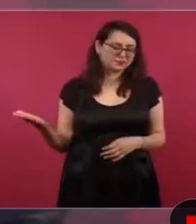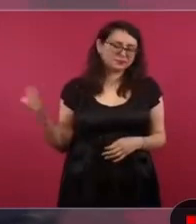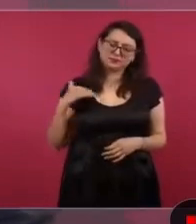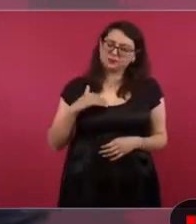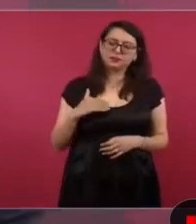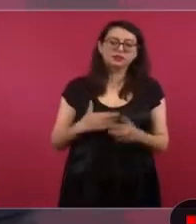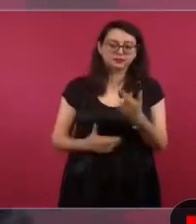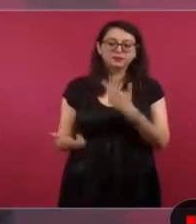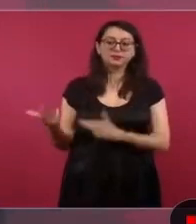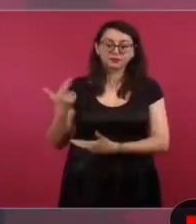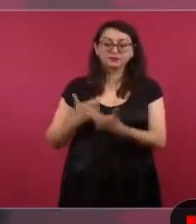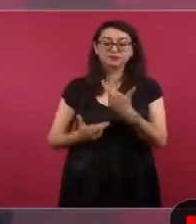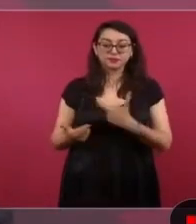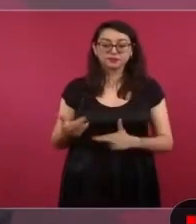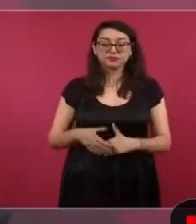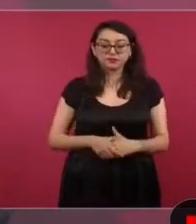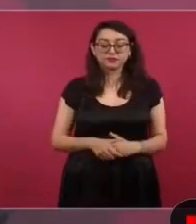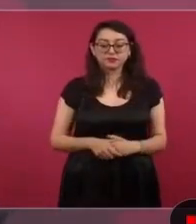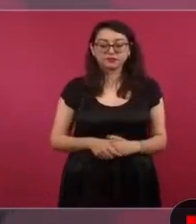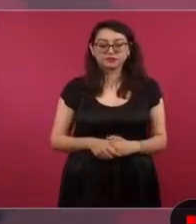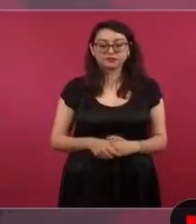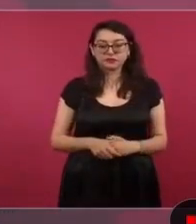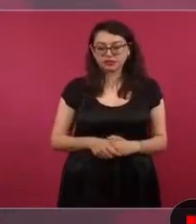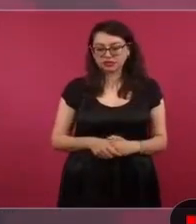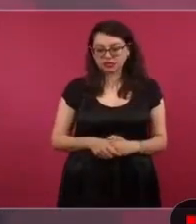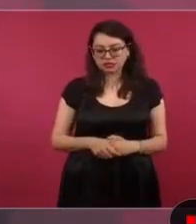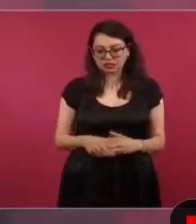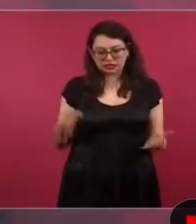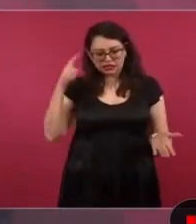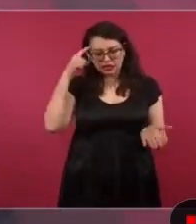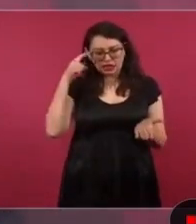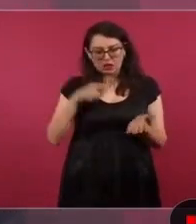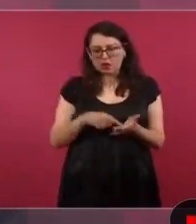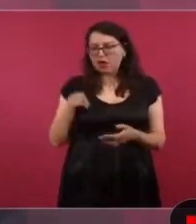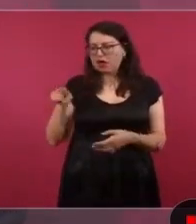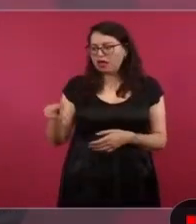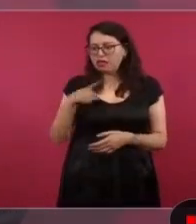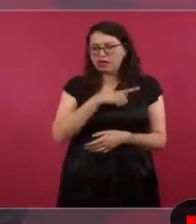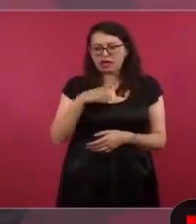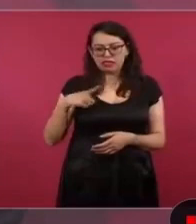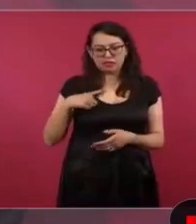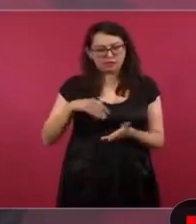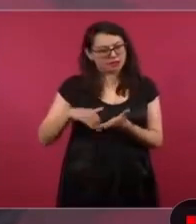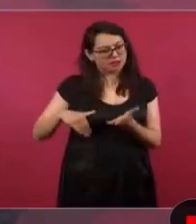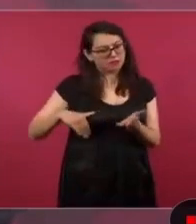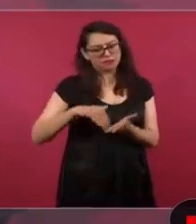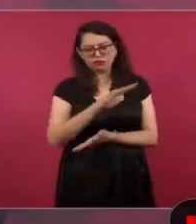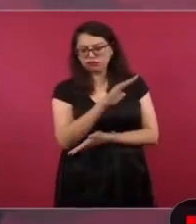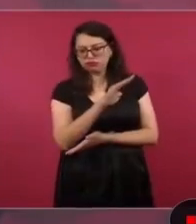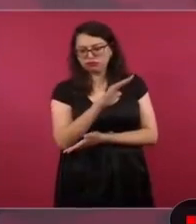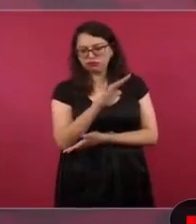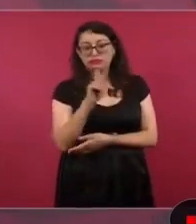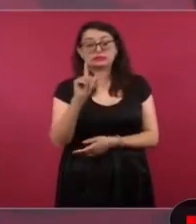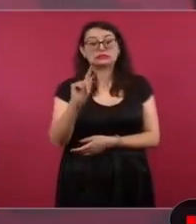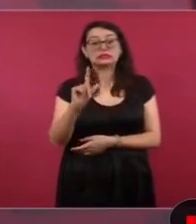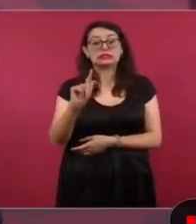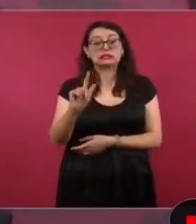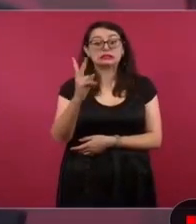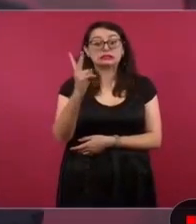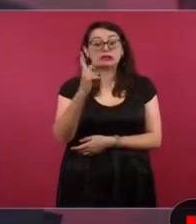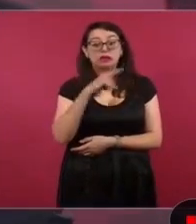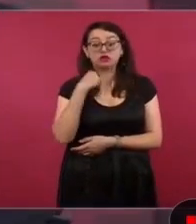vamos, porque le dieron 72 horas para que abandonara